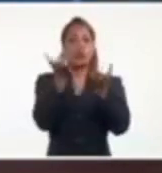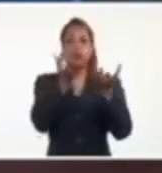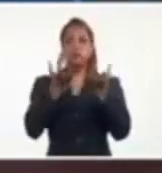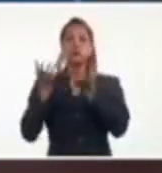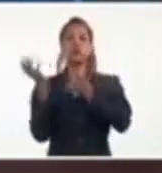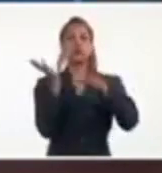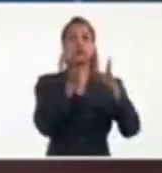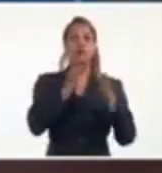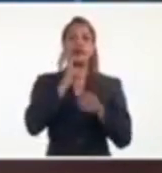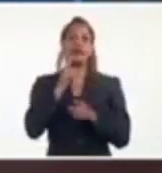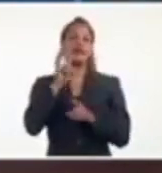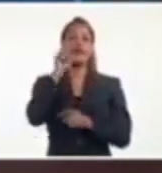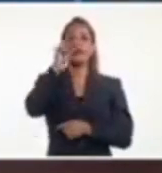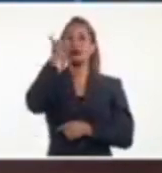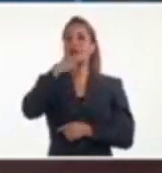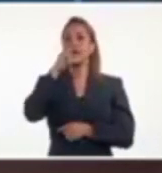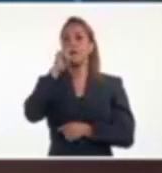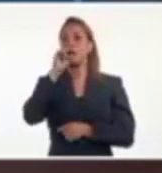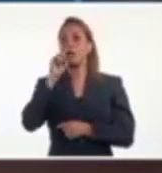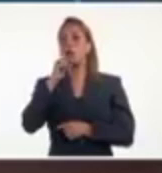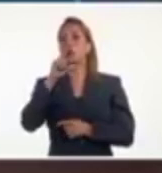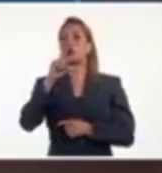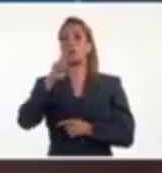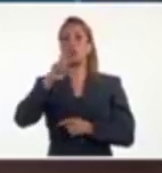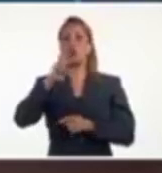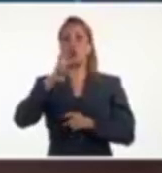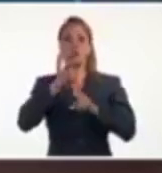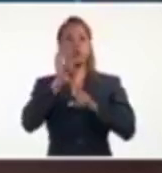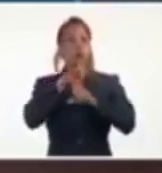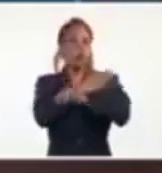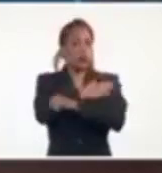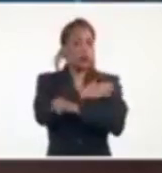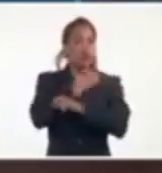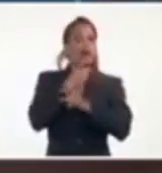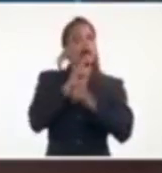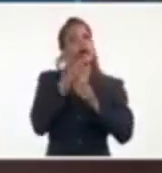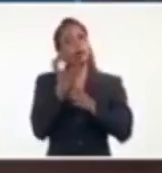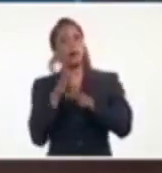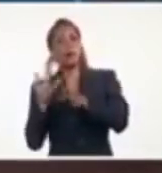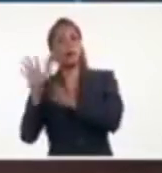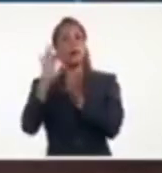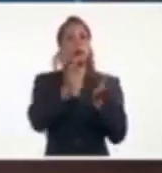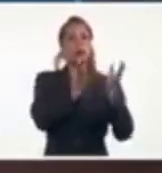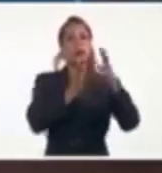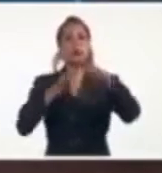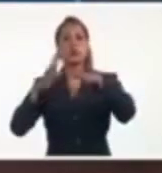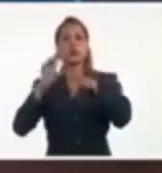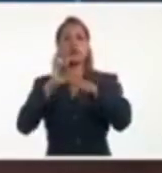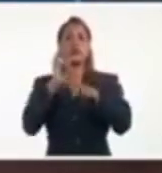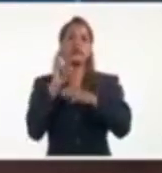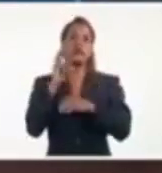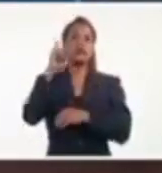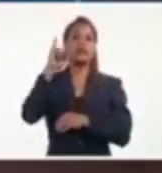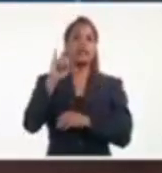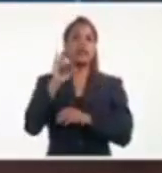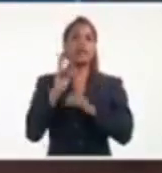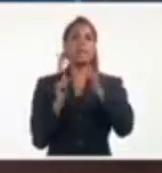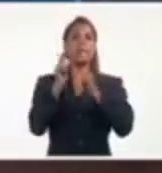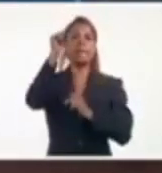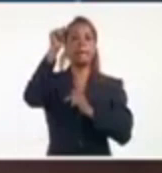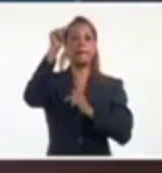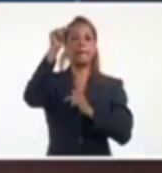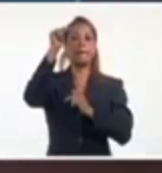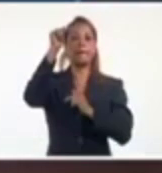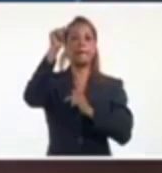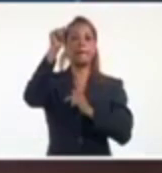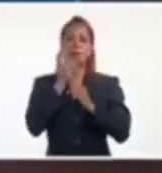Cabo Cruz hasta Punta de Maicí, con olas de 4 a 6 metros de altura, y que esas